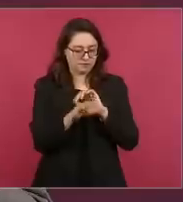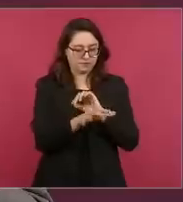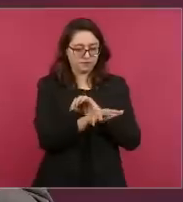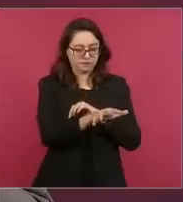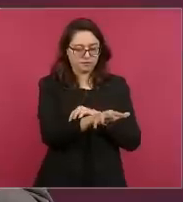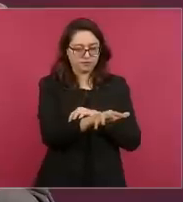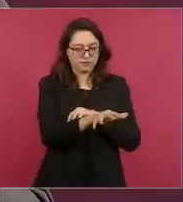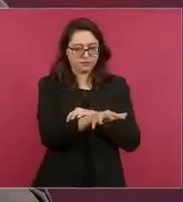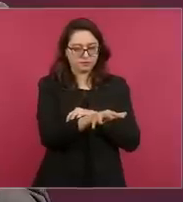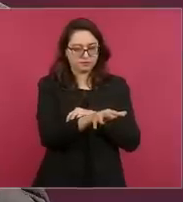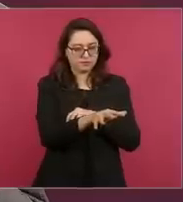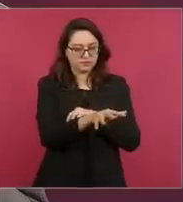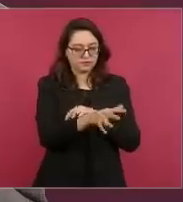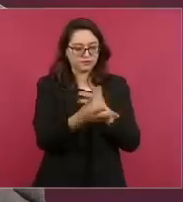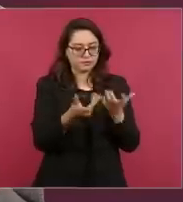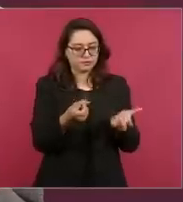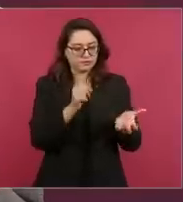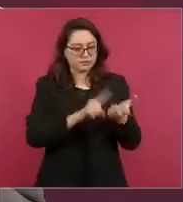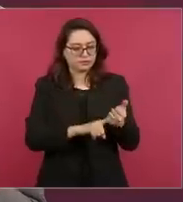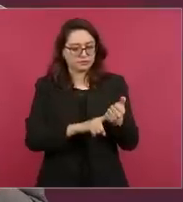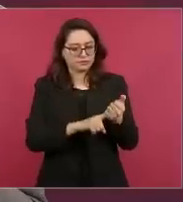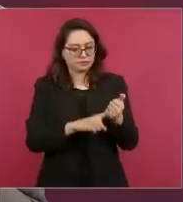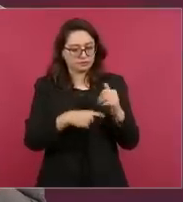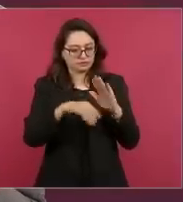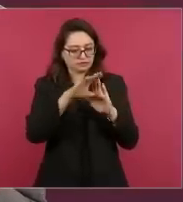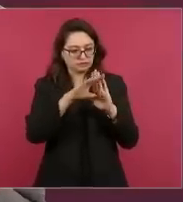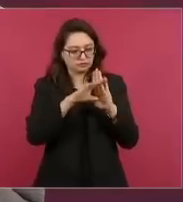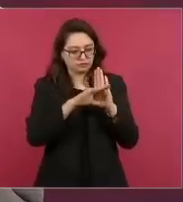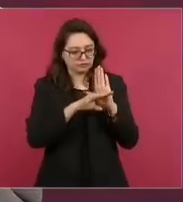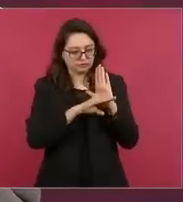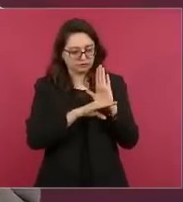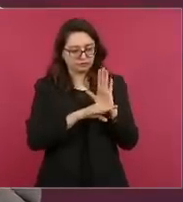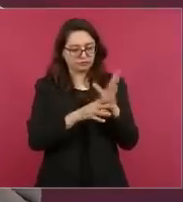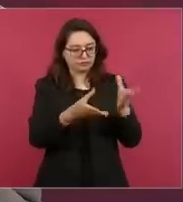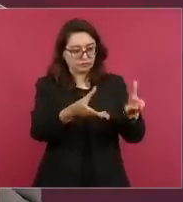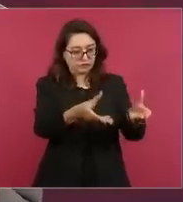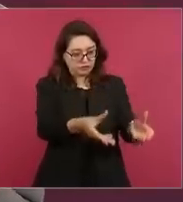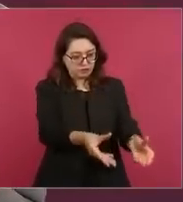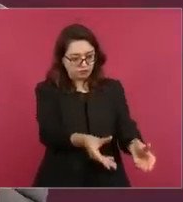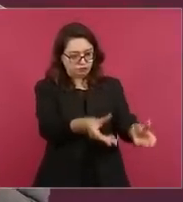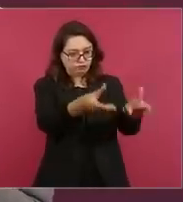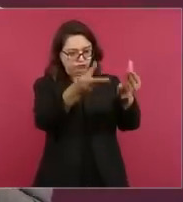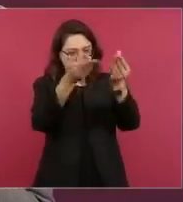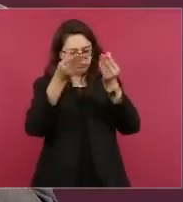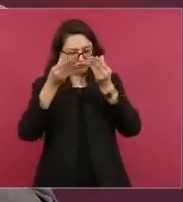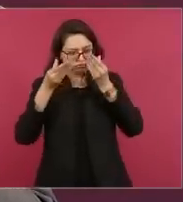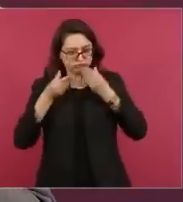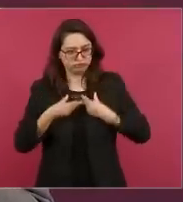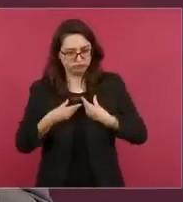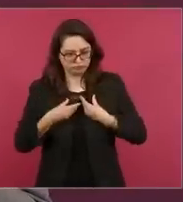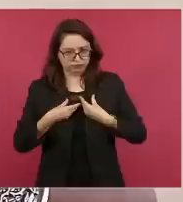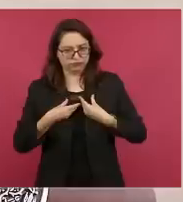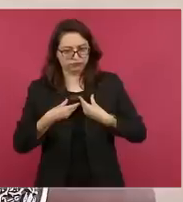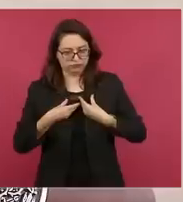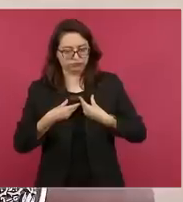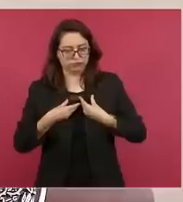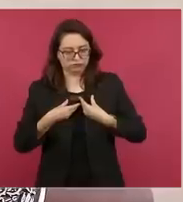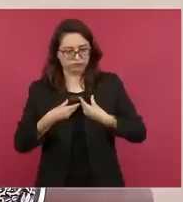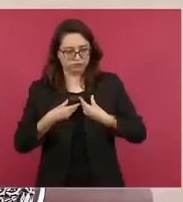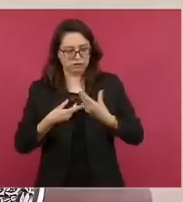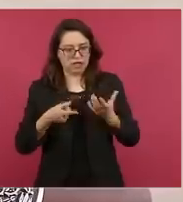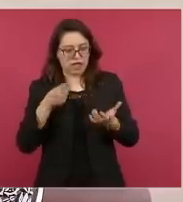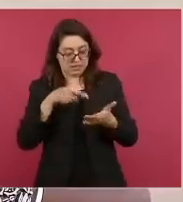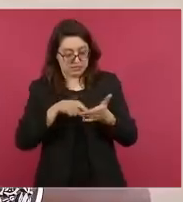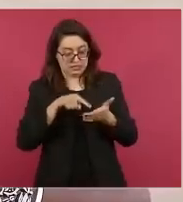y de los días posteriores y quienes se presumía estaban